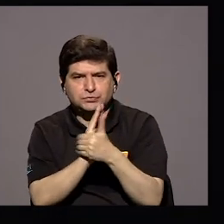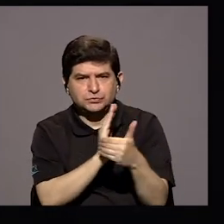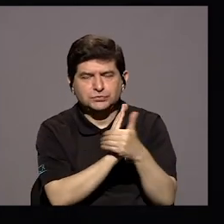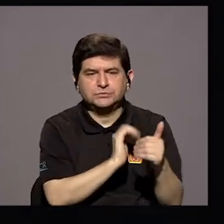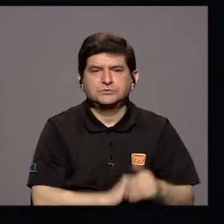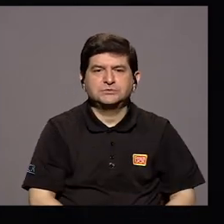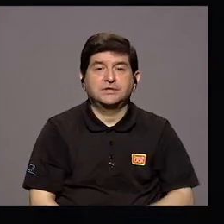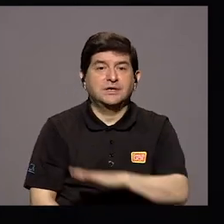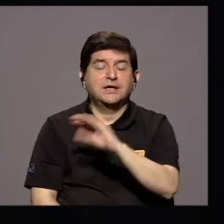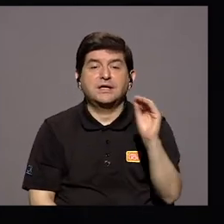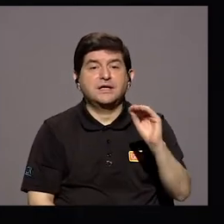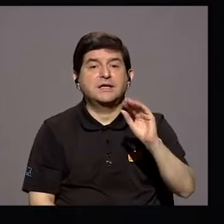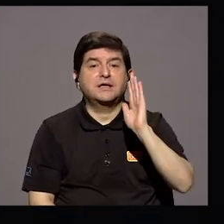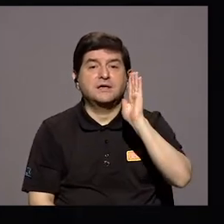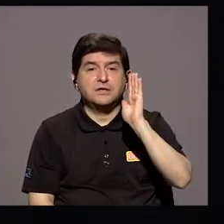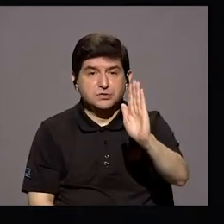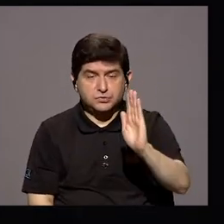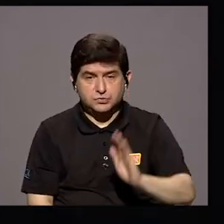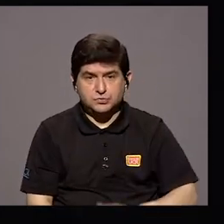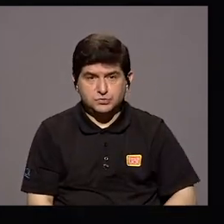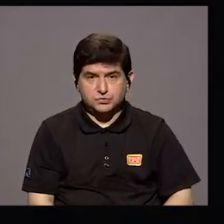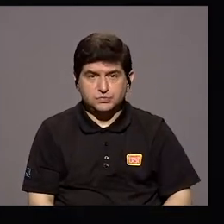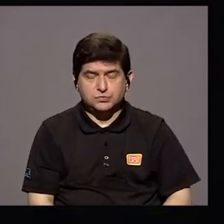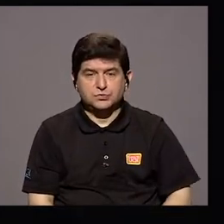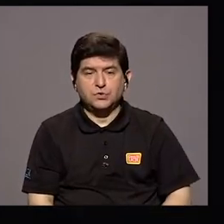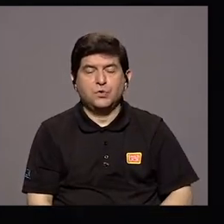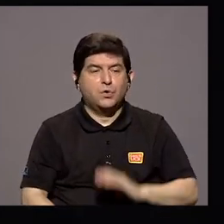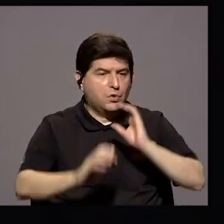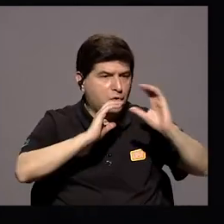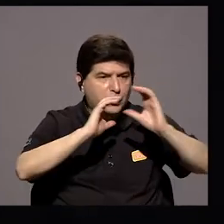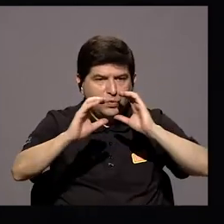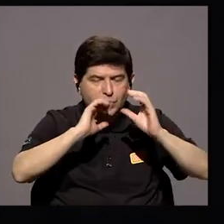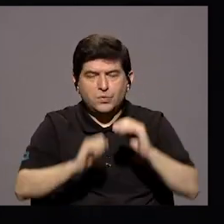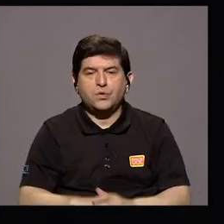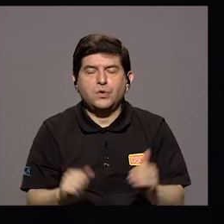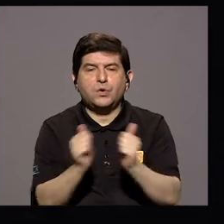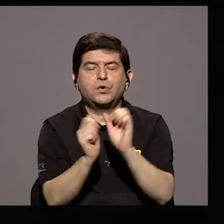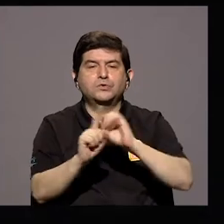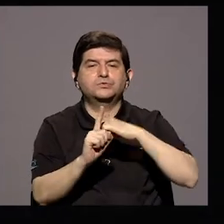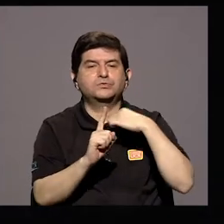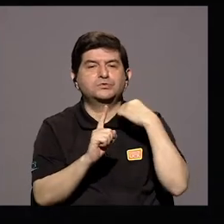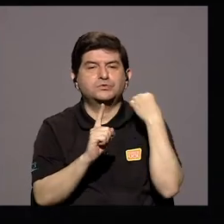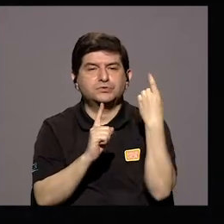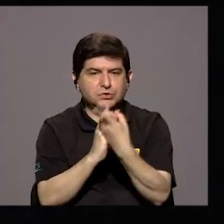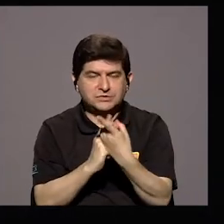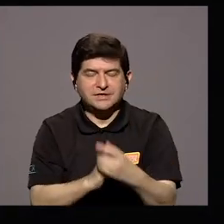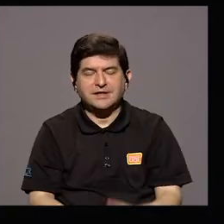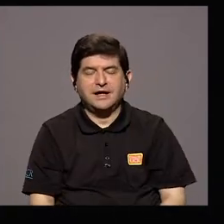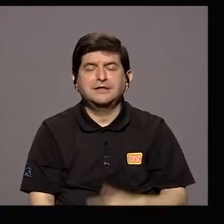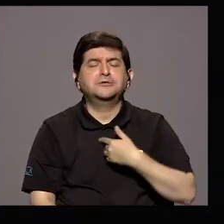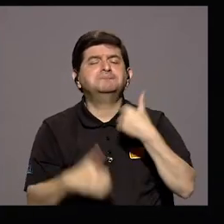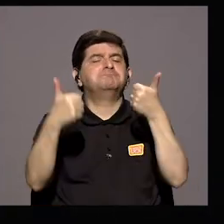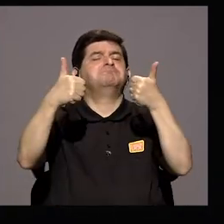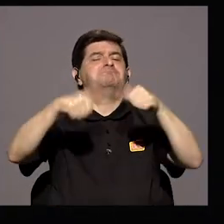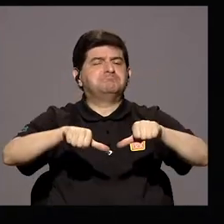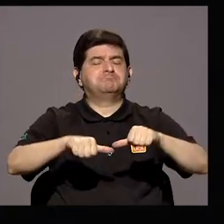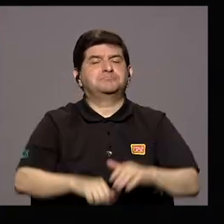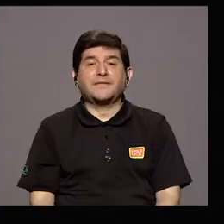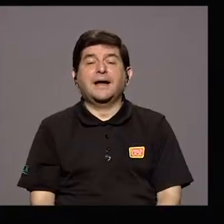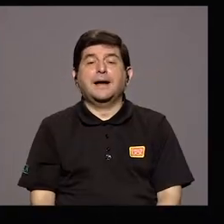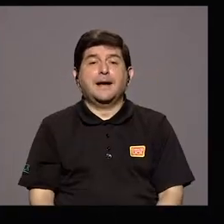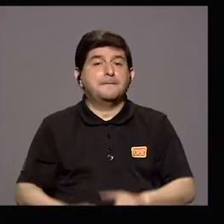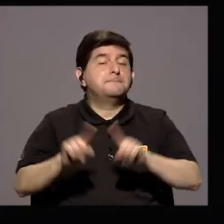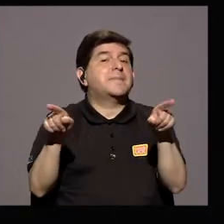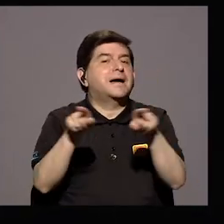Y De Su Interlocución Con La Sociedad Doña Marisol Pero Además Hay que